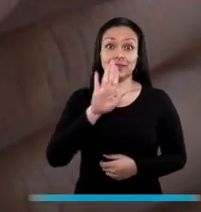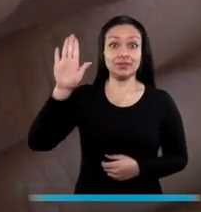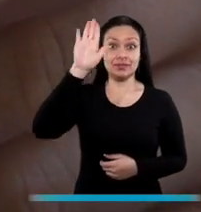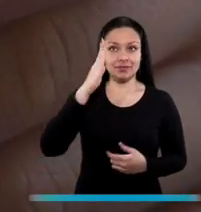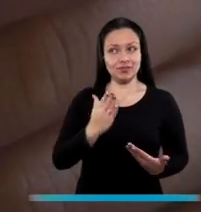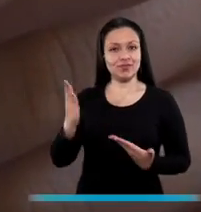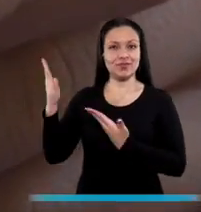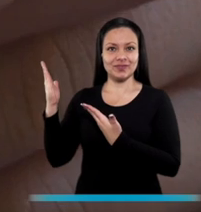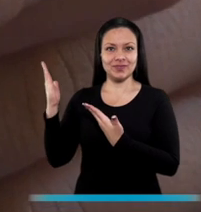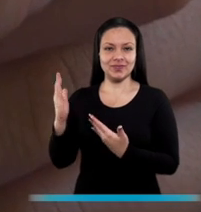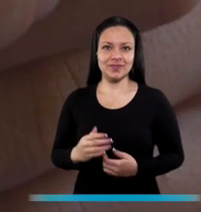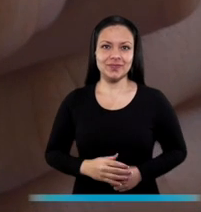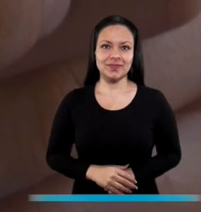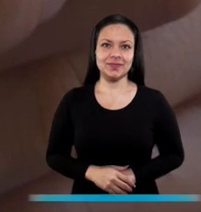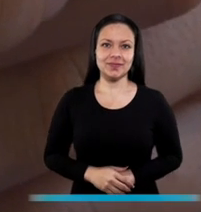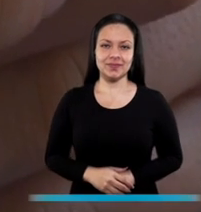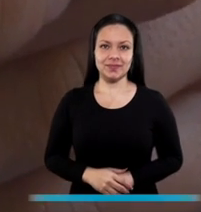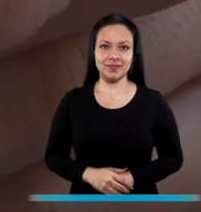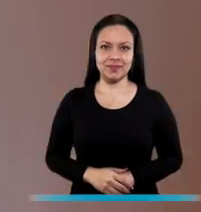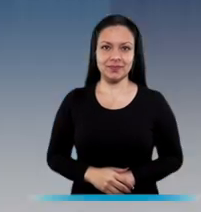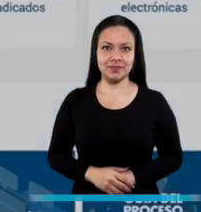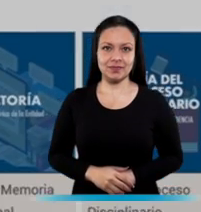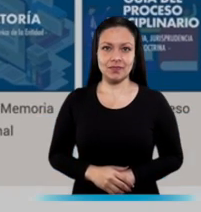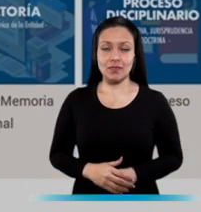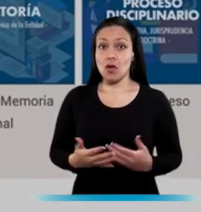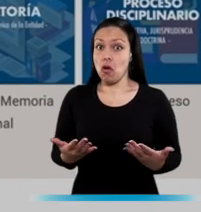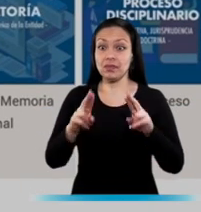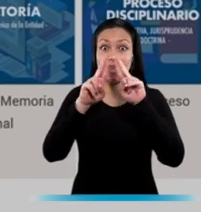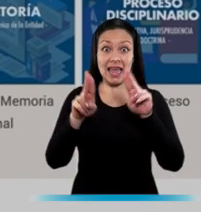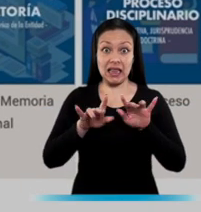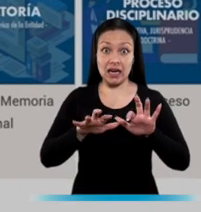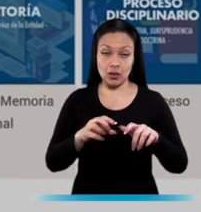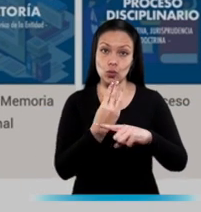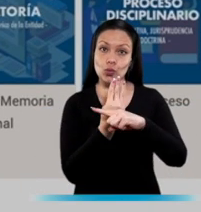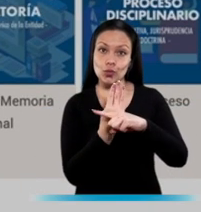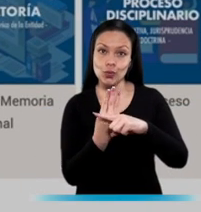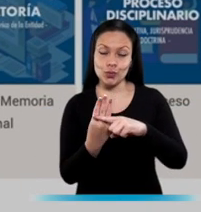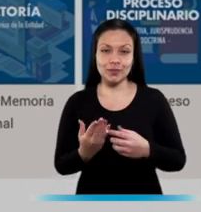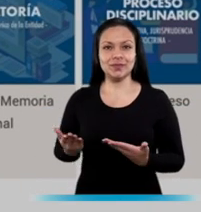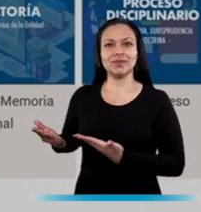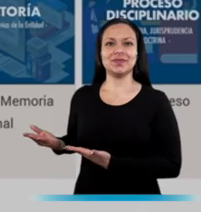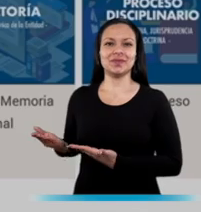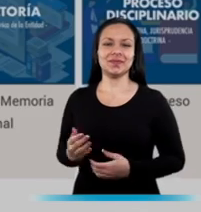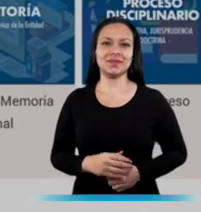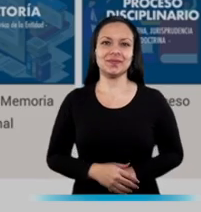Nacional 018-940-808 o en nuestra sede electrónica en www